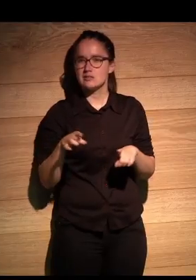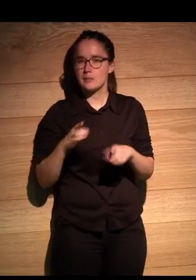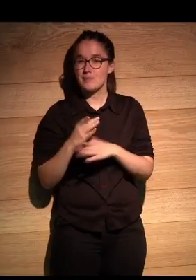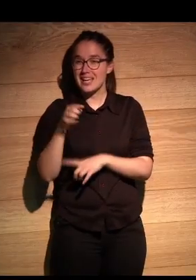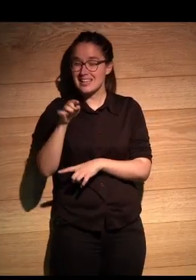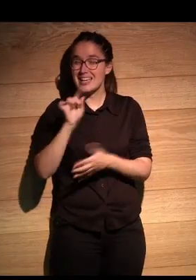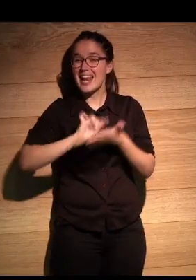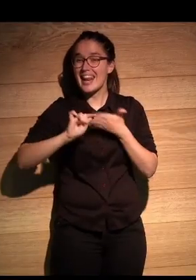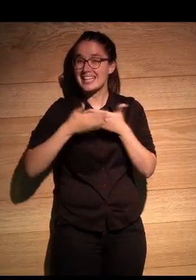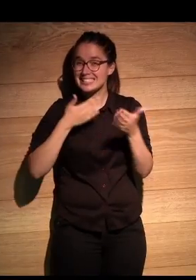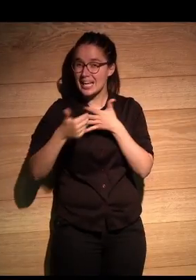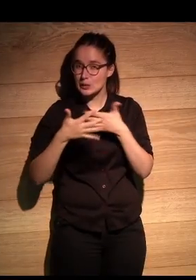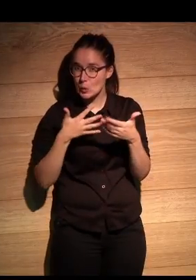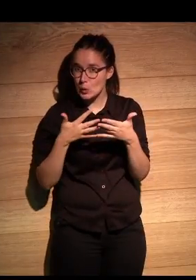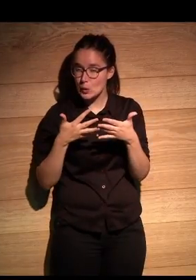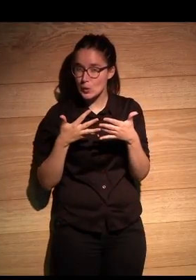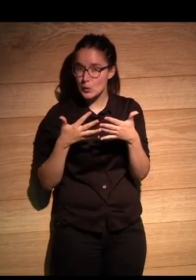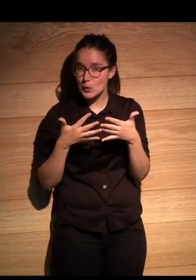el escritor y